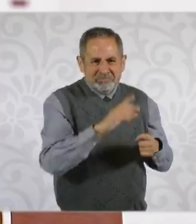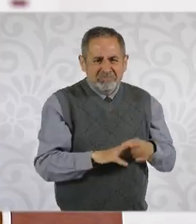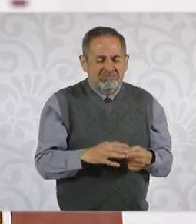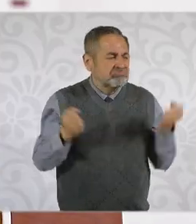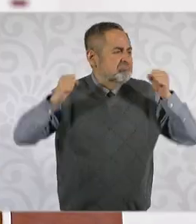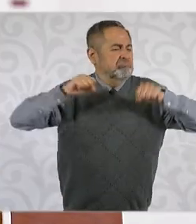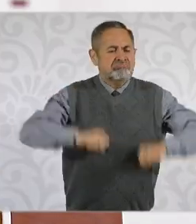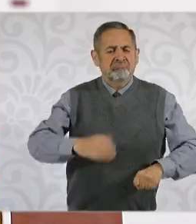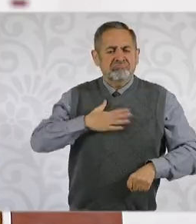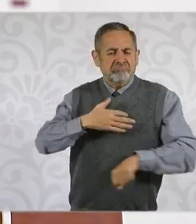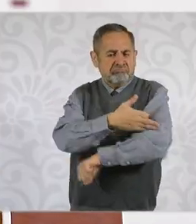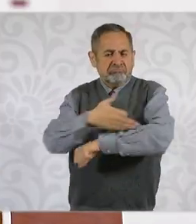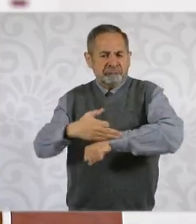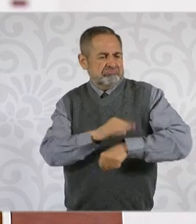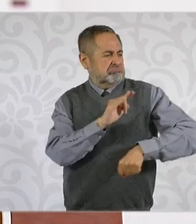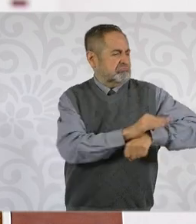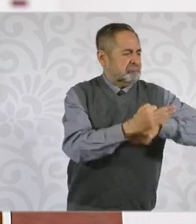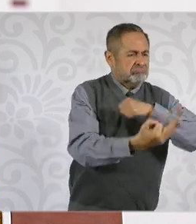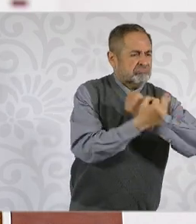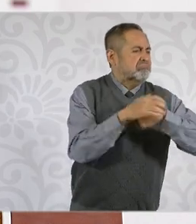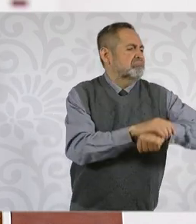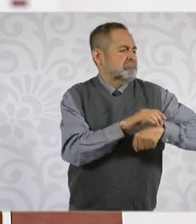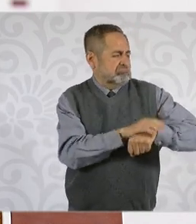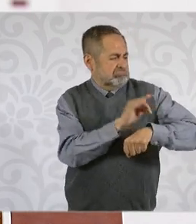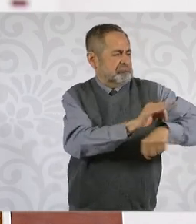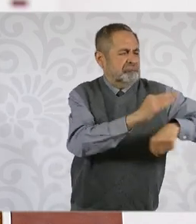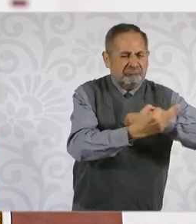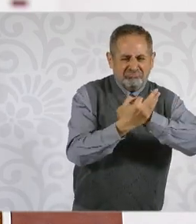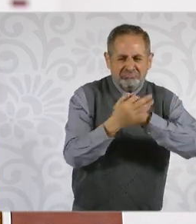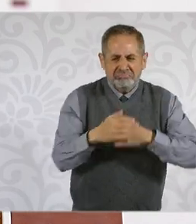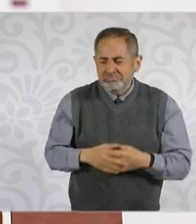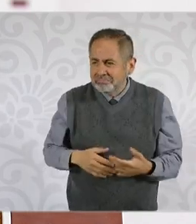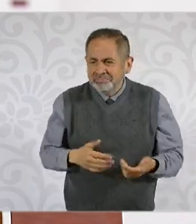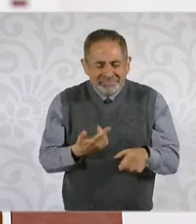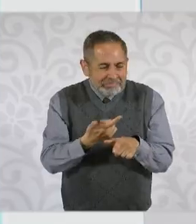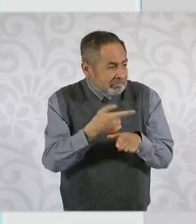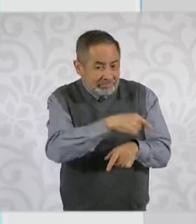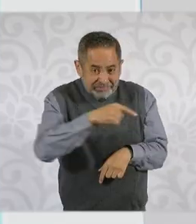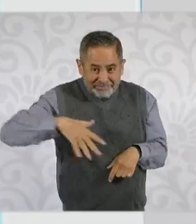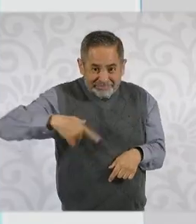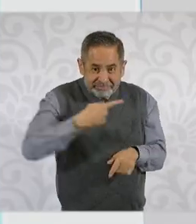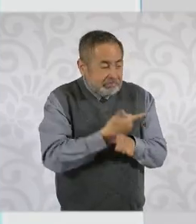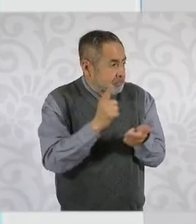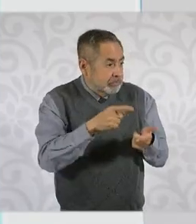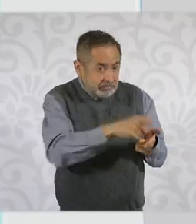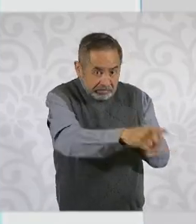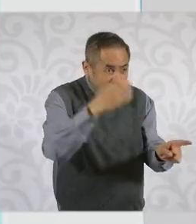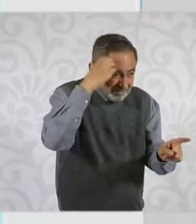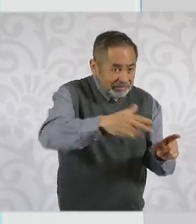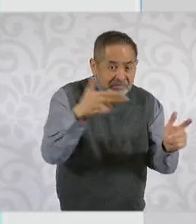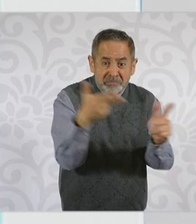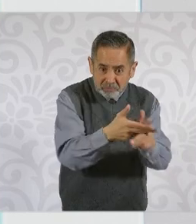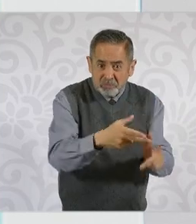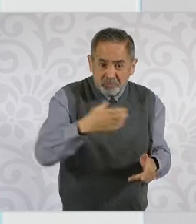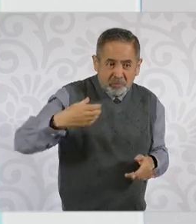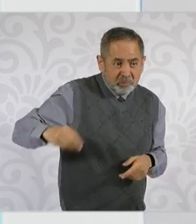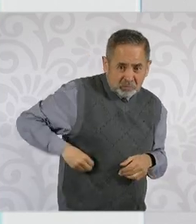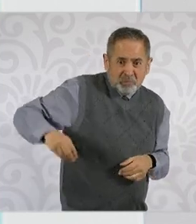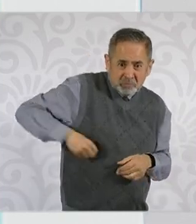corrupción, nepotismo, liberaciones de criminales,